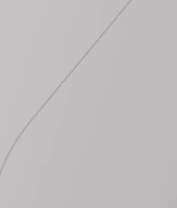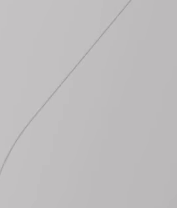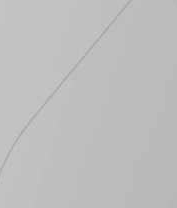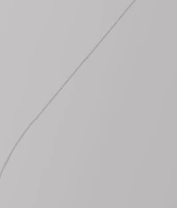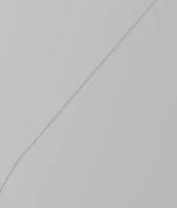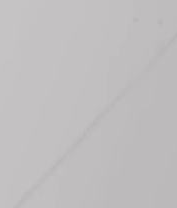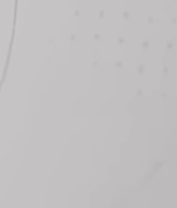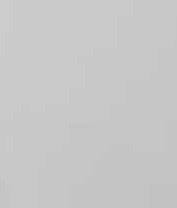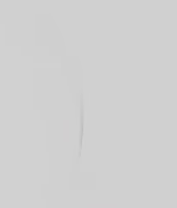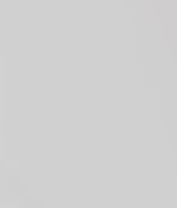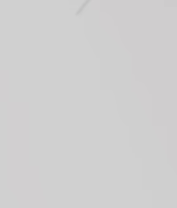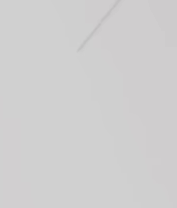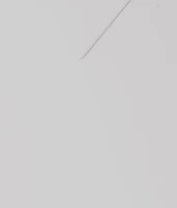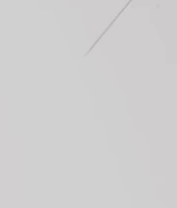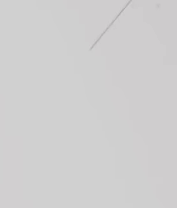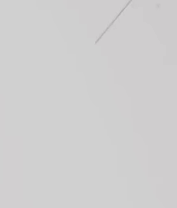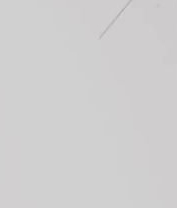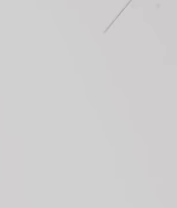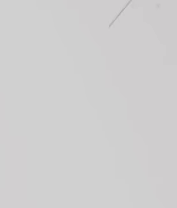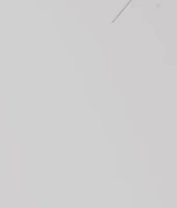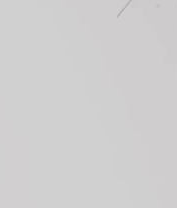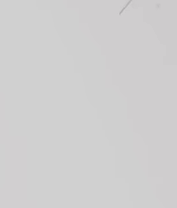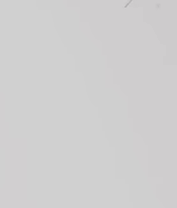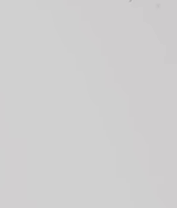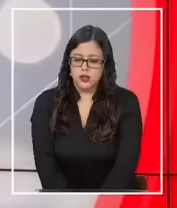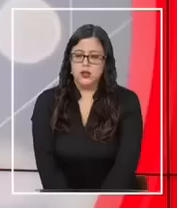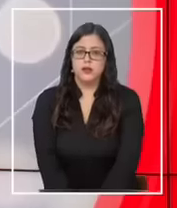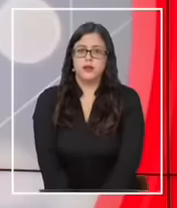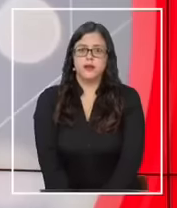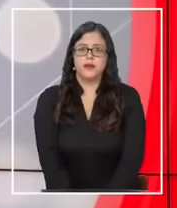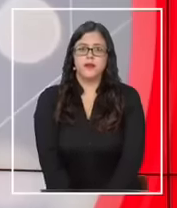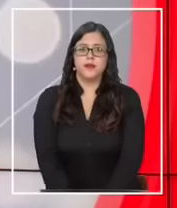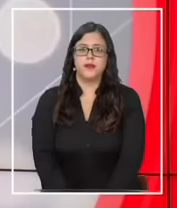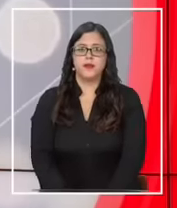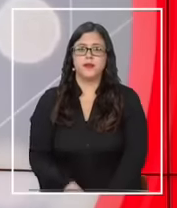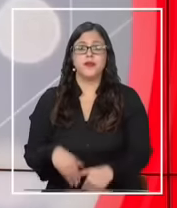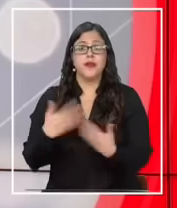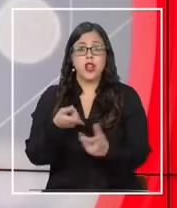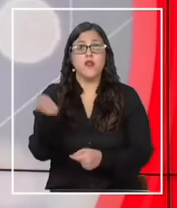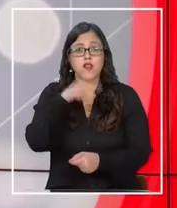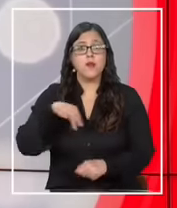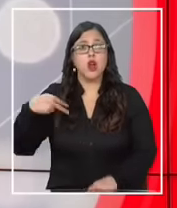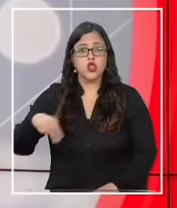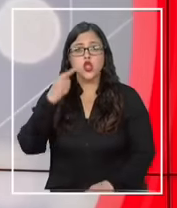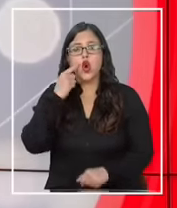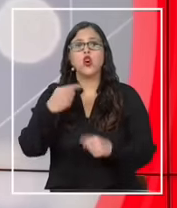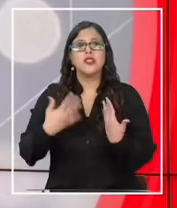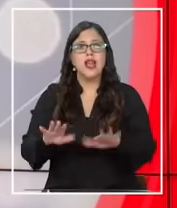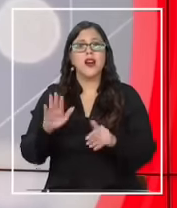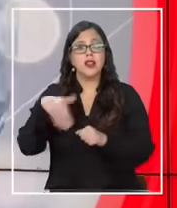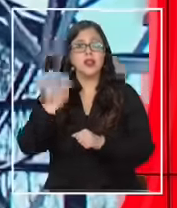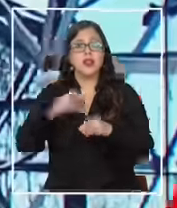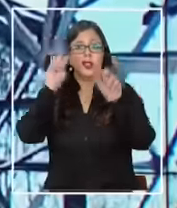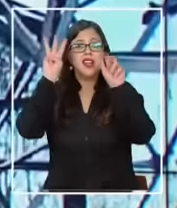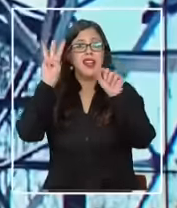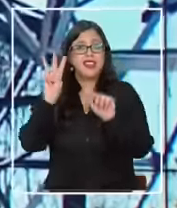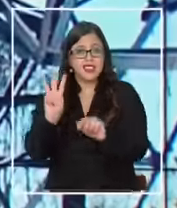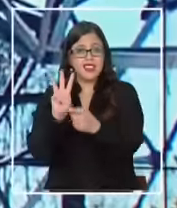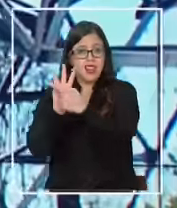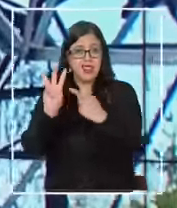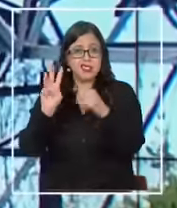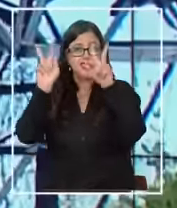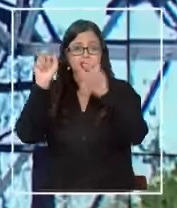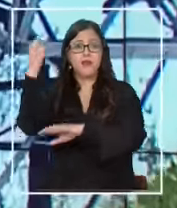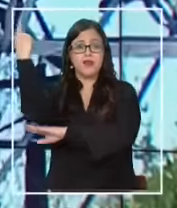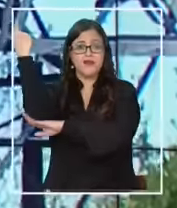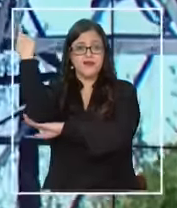Ya volvemos con 24 Horas Central. Estamos de regreso en las noticias para contarles que luego de los tres atentados contra torres de alta tensión